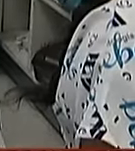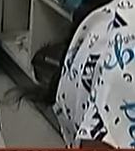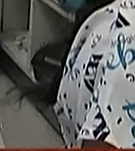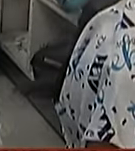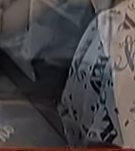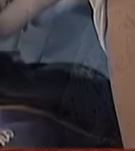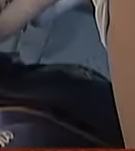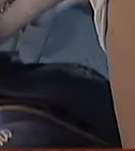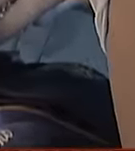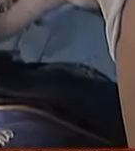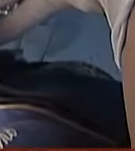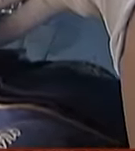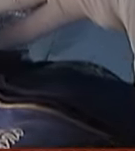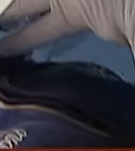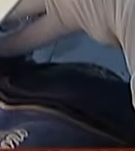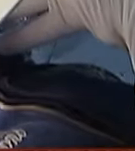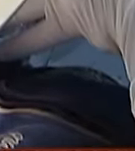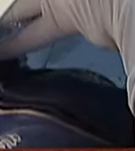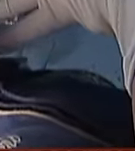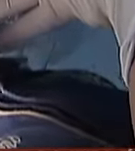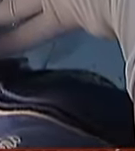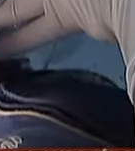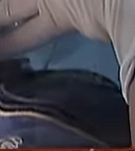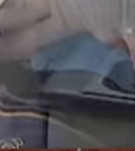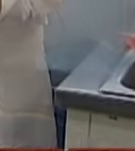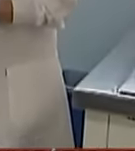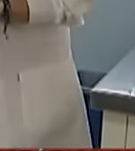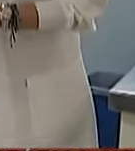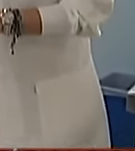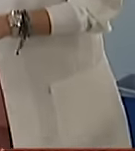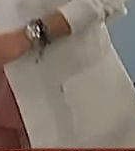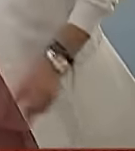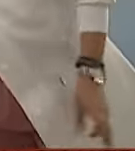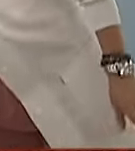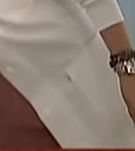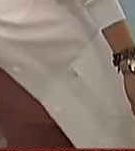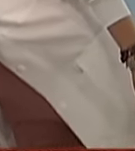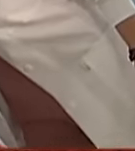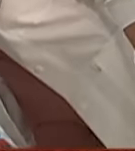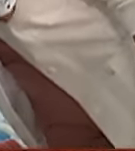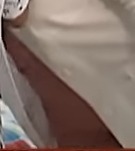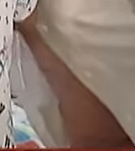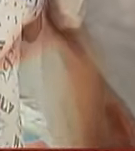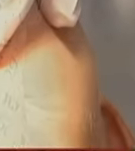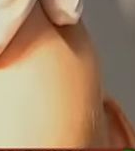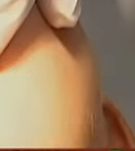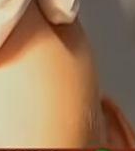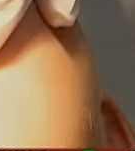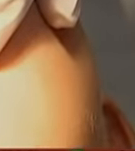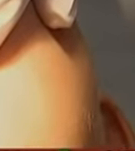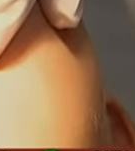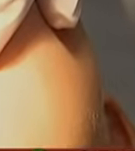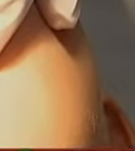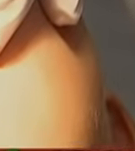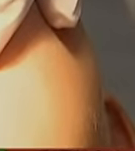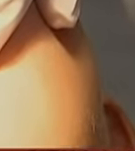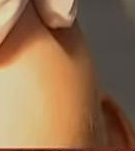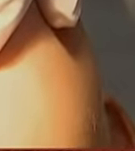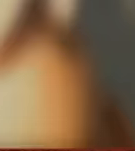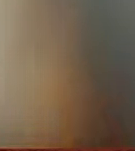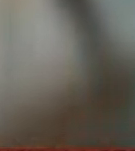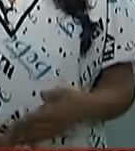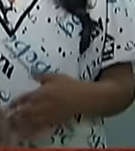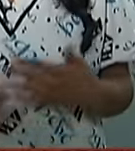incrementado los casos de caries debido al uso del biberón la falta de higiene bucal y los alimentos altos en carbohidratos y